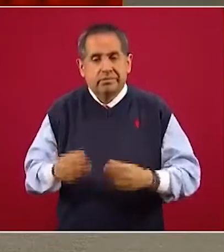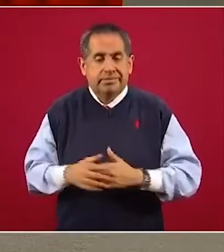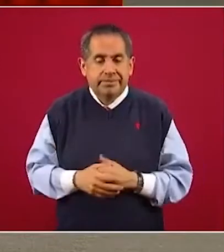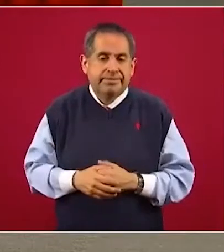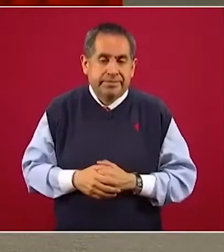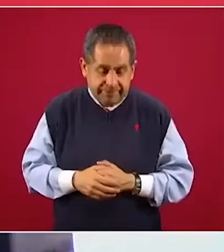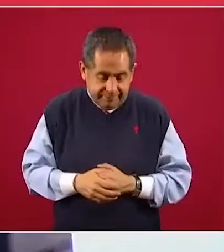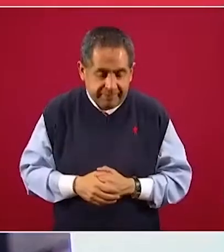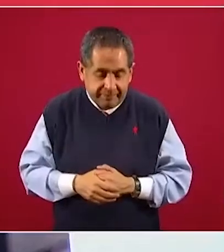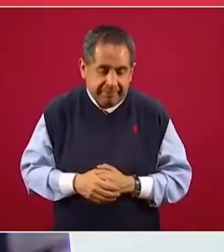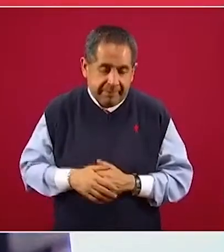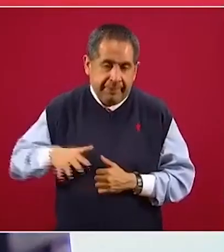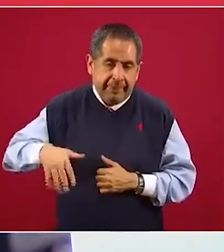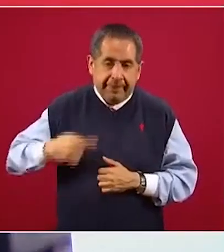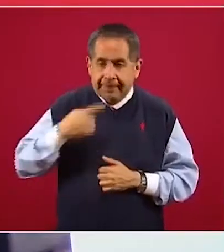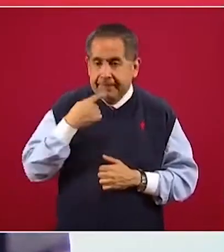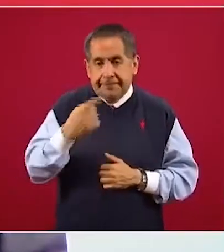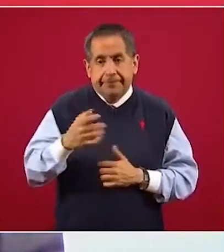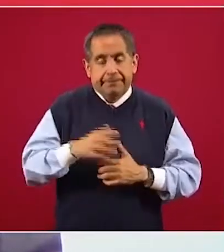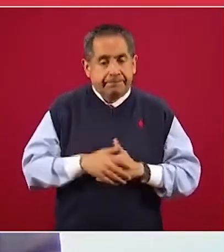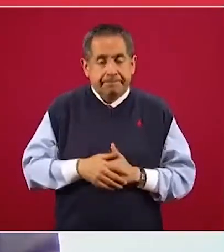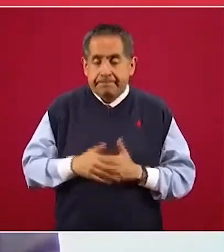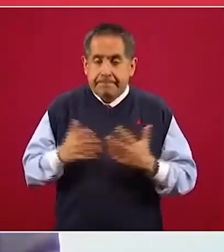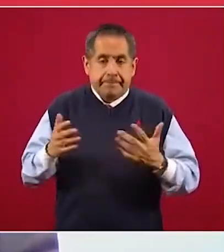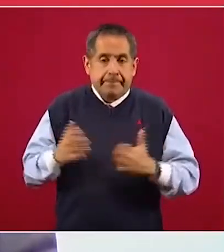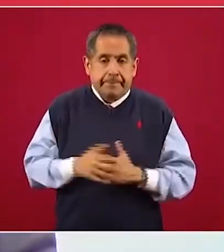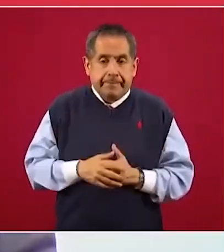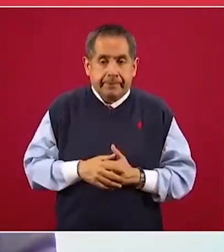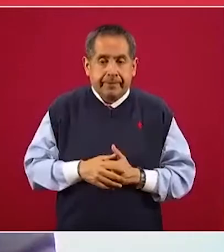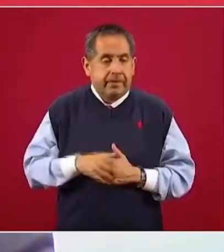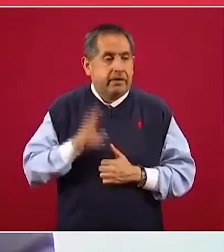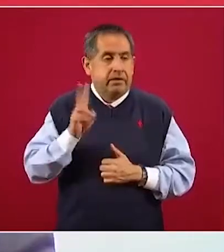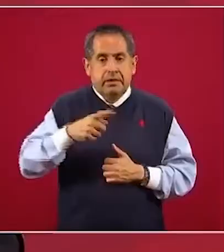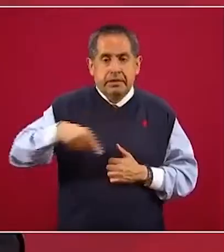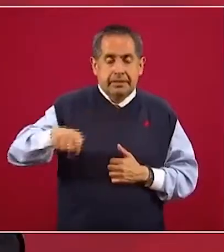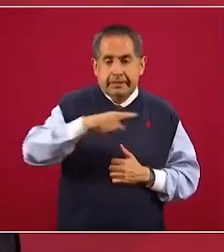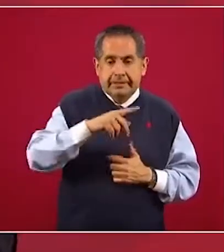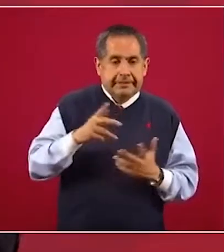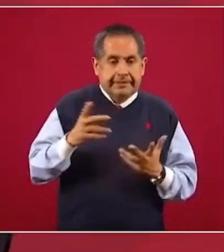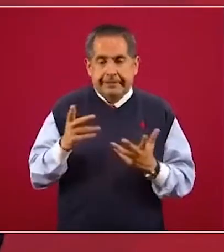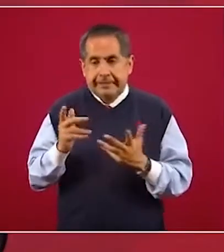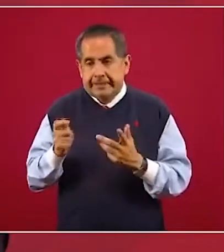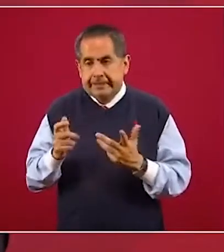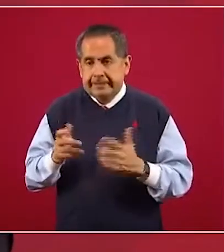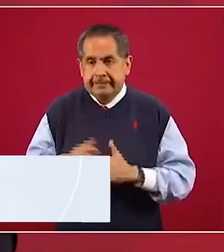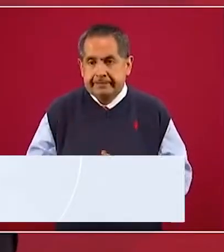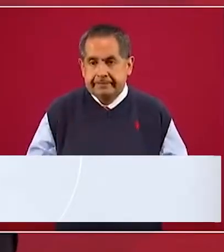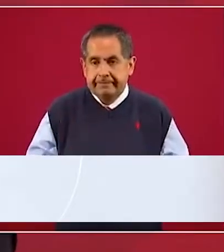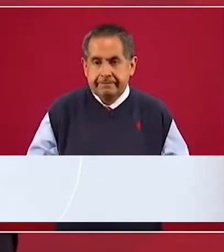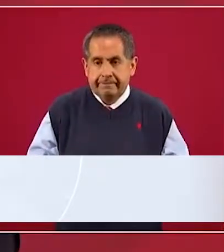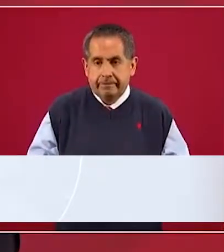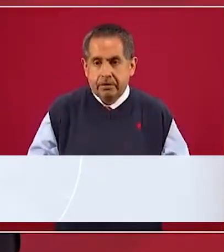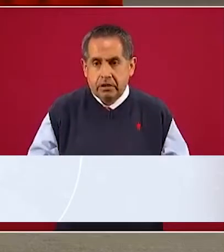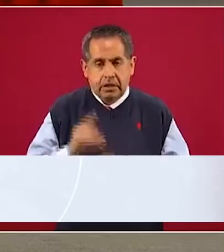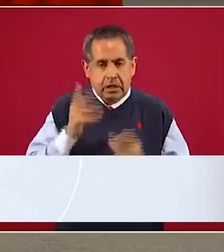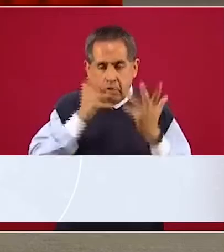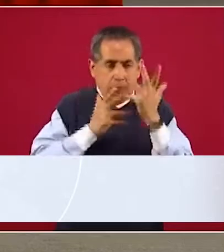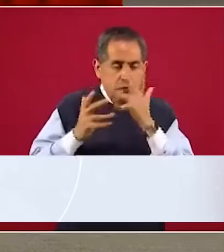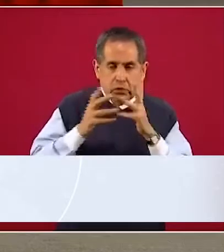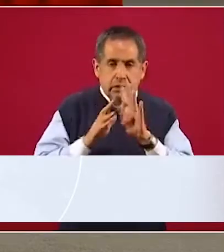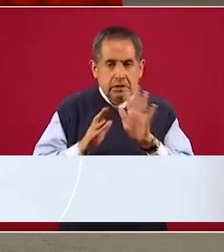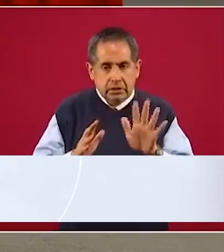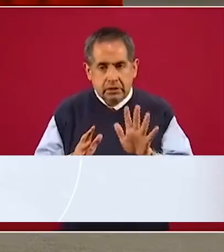como hemos dicho, entendemos que a veces causa un poquito de confusión